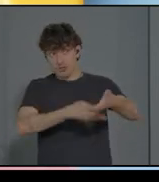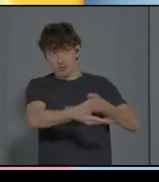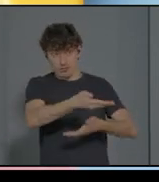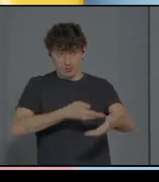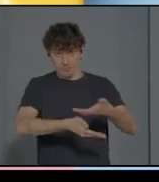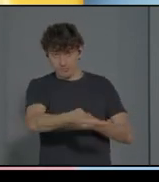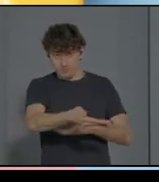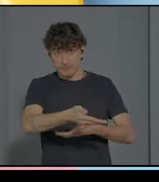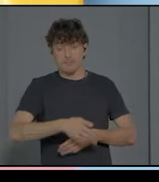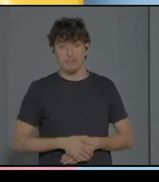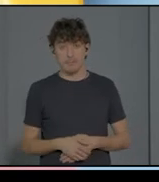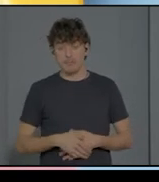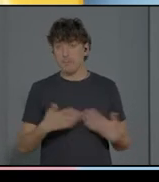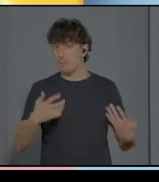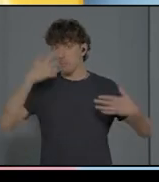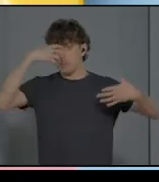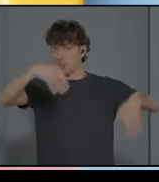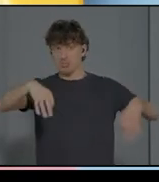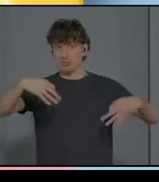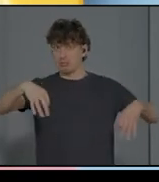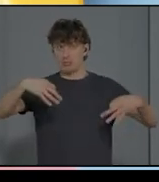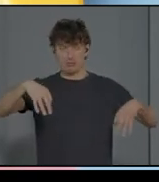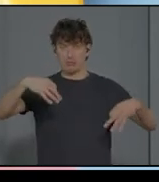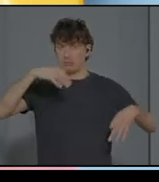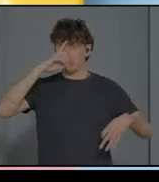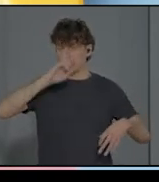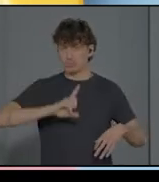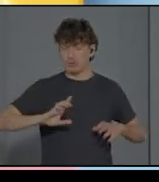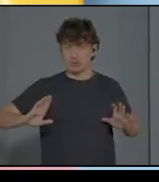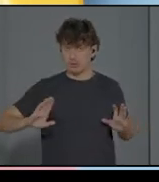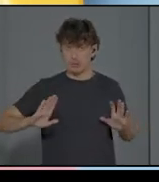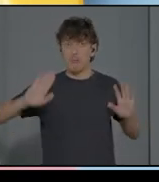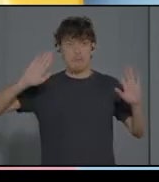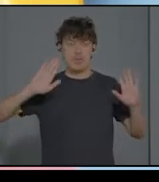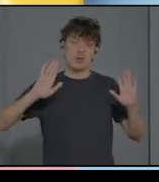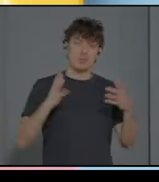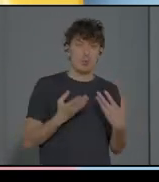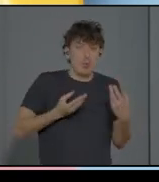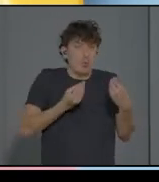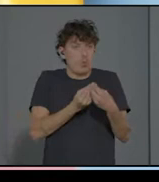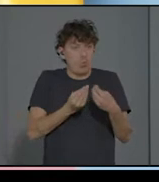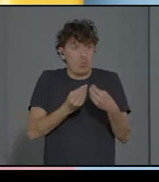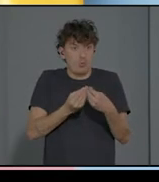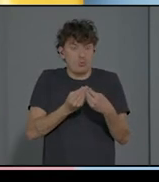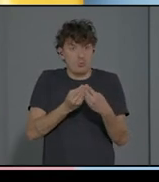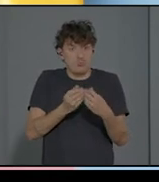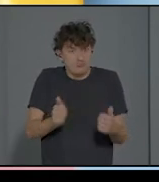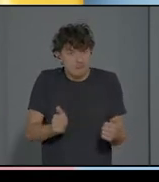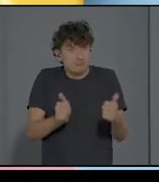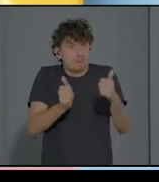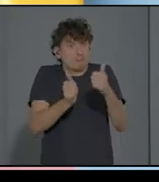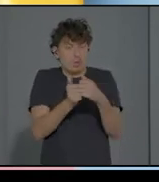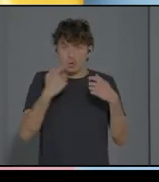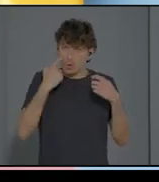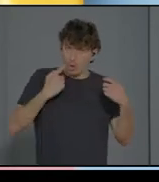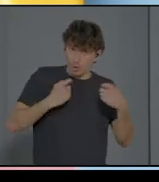pero que regula el hecho de estar juntos. Por lo tanto, por lo tanto, el papel del niño y del adulto es